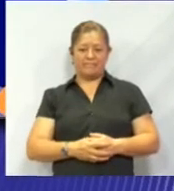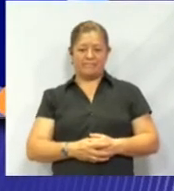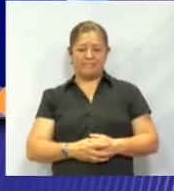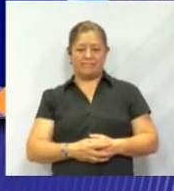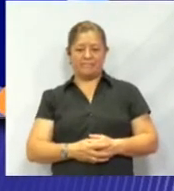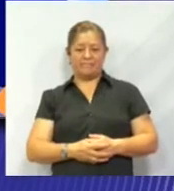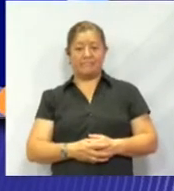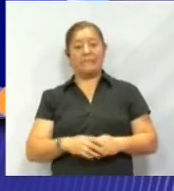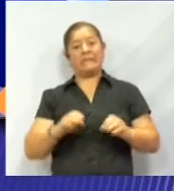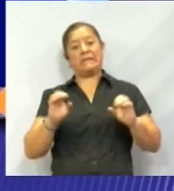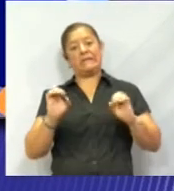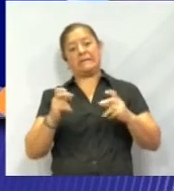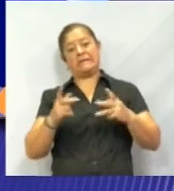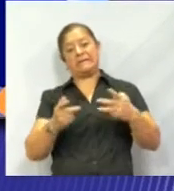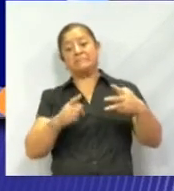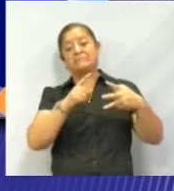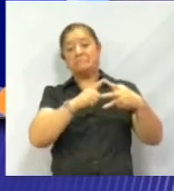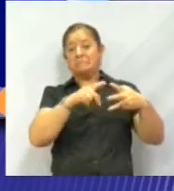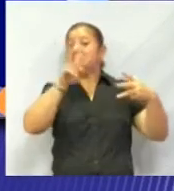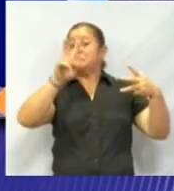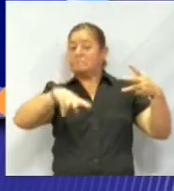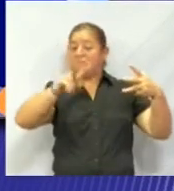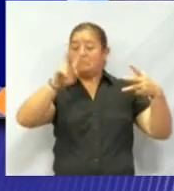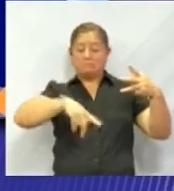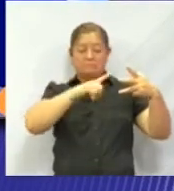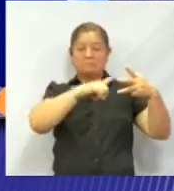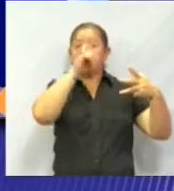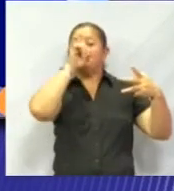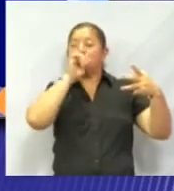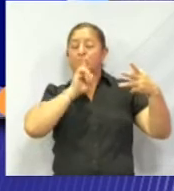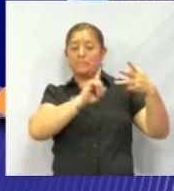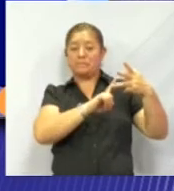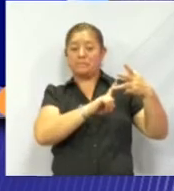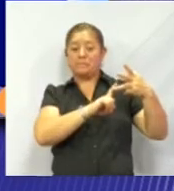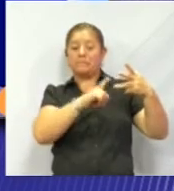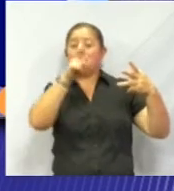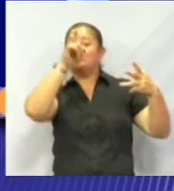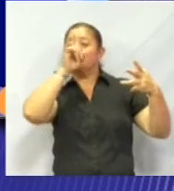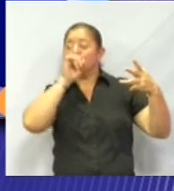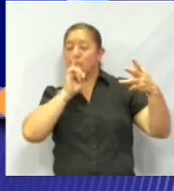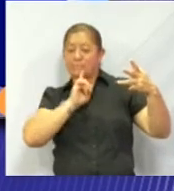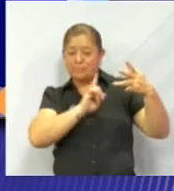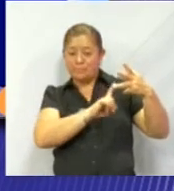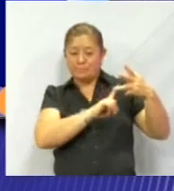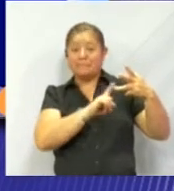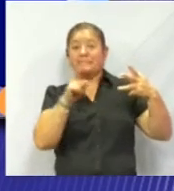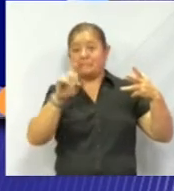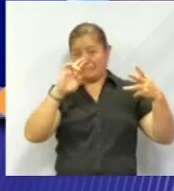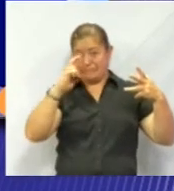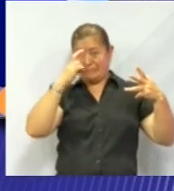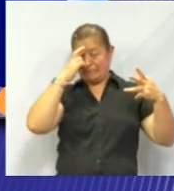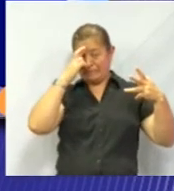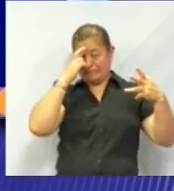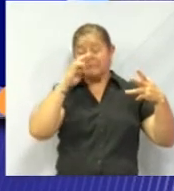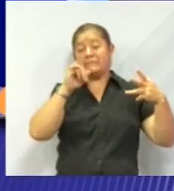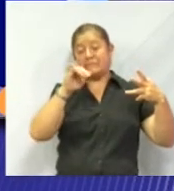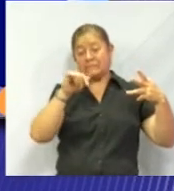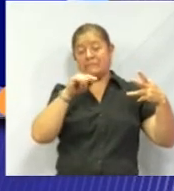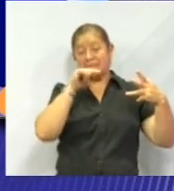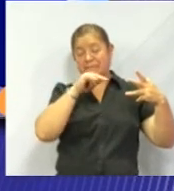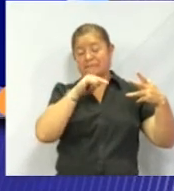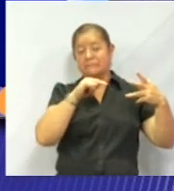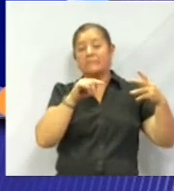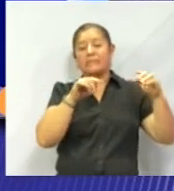Ok, pues es verdad. Mentira y mentira. Recordemos que Mercurio sí es el planeta